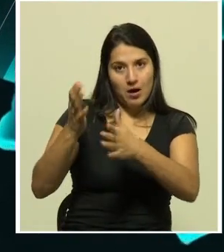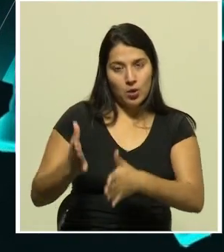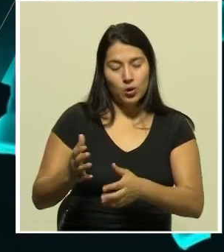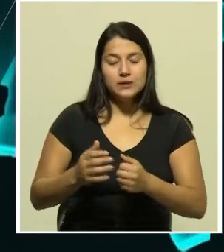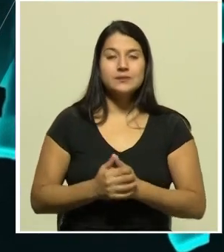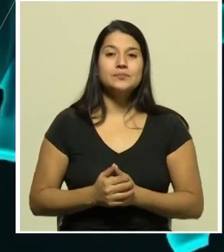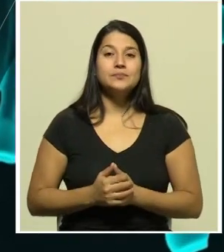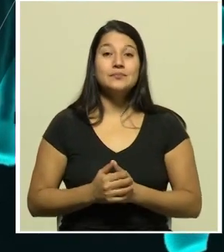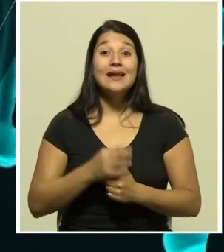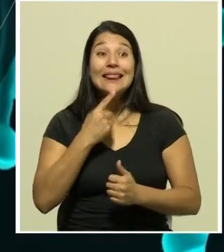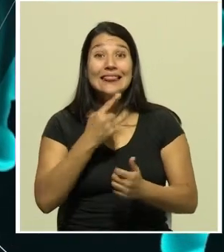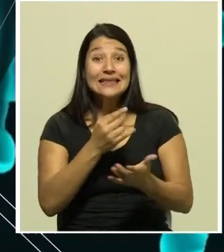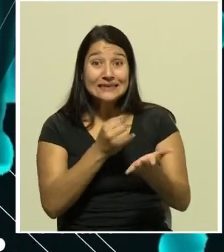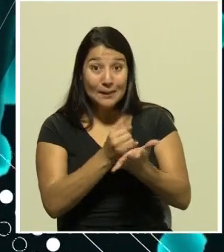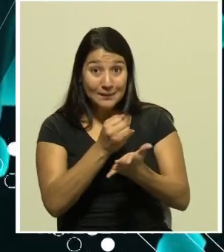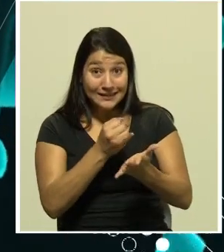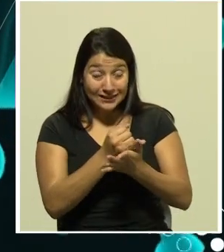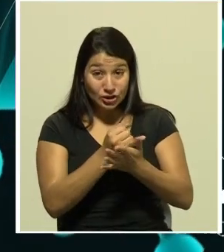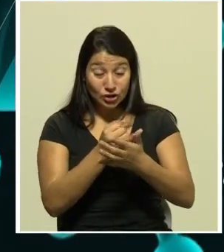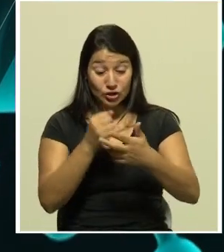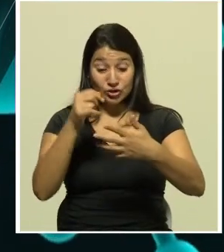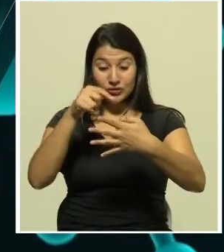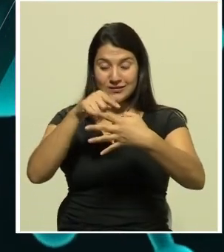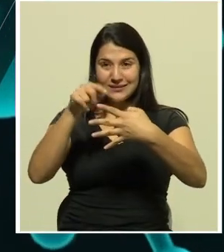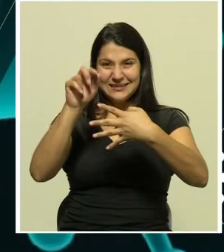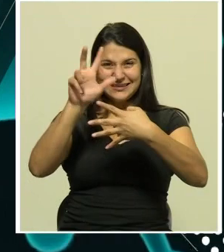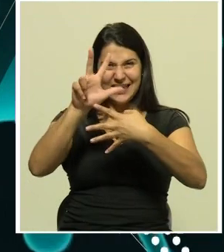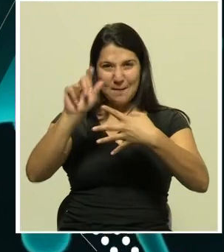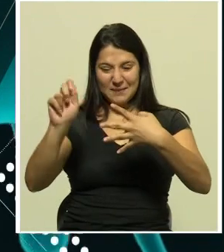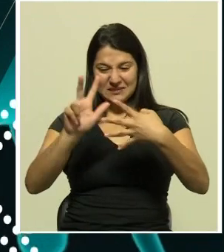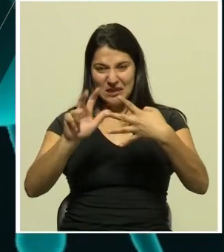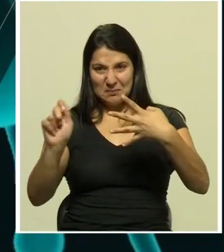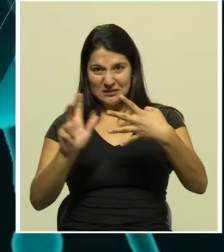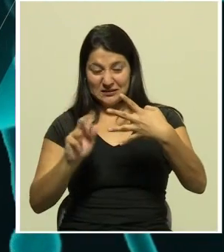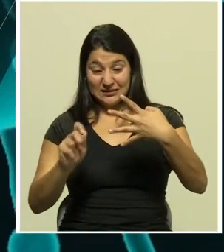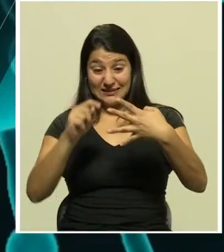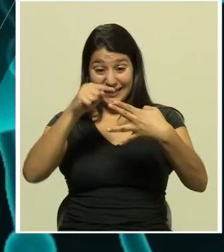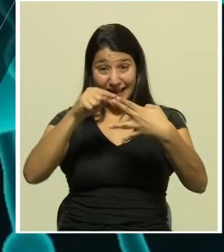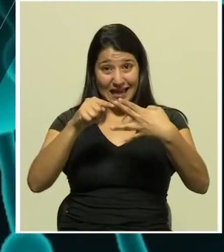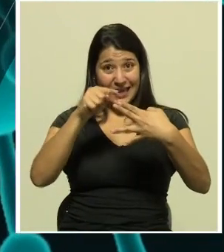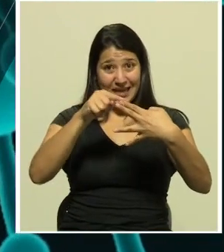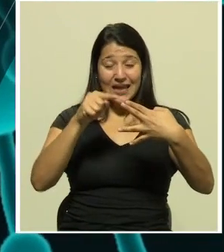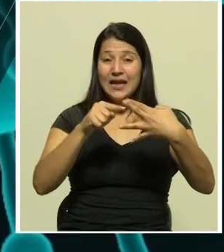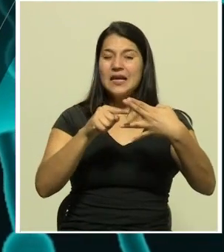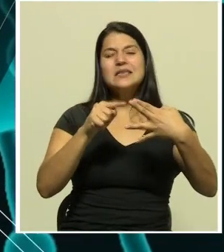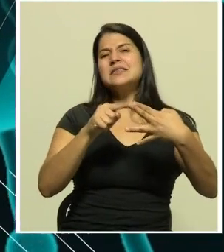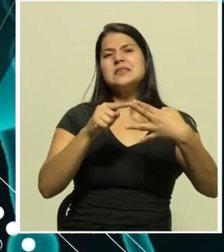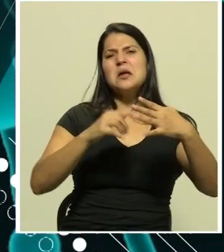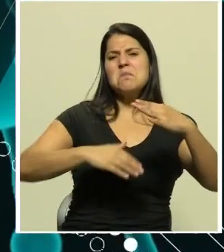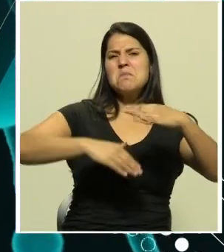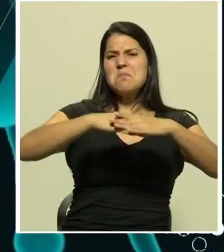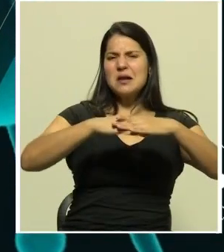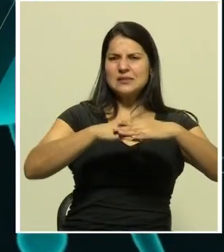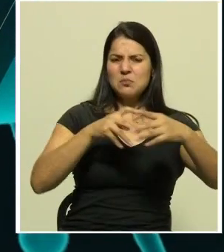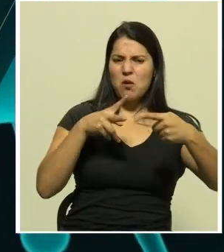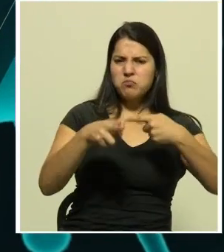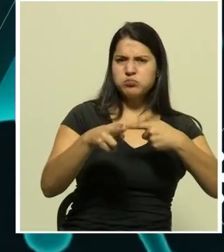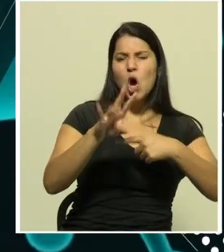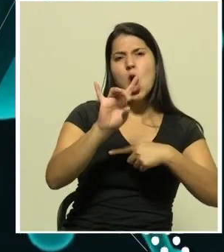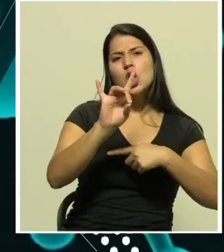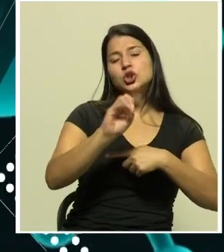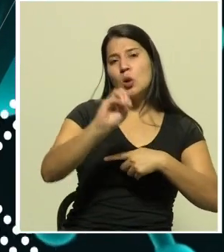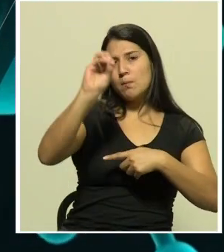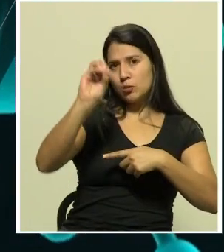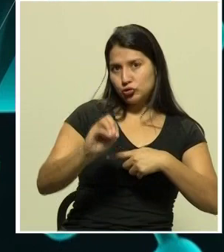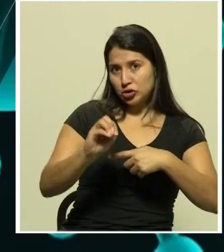Según el estudio, en los dos trimestres anteriores, ese porcentaje de recorte de personal no sobrepasaba el 8%, por lo que